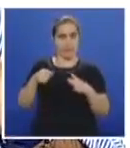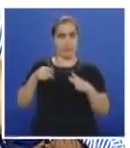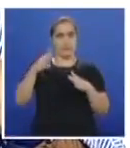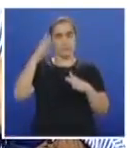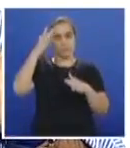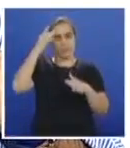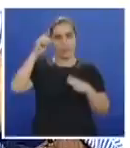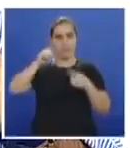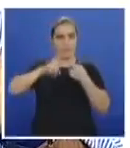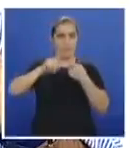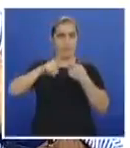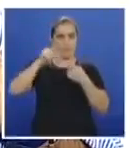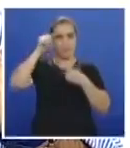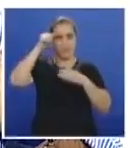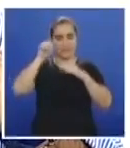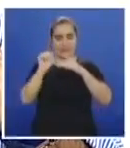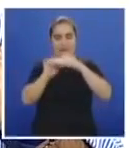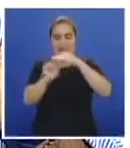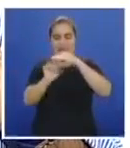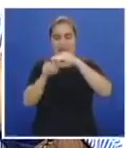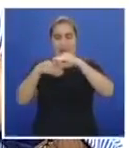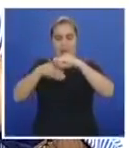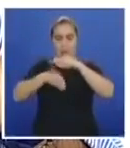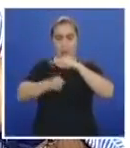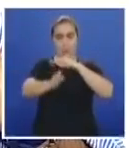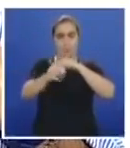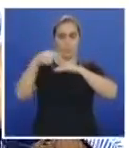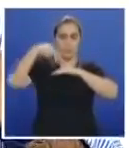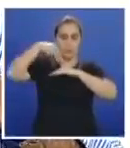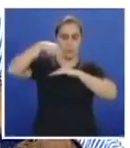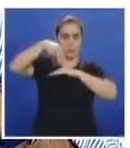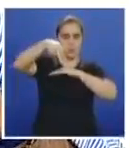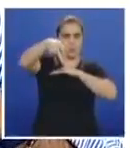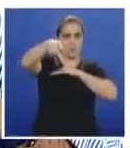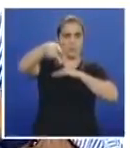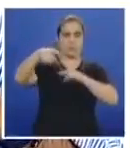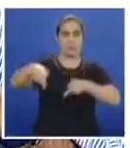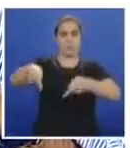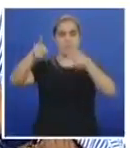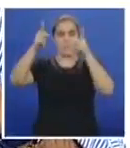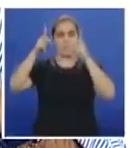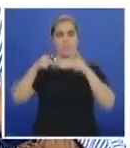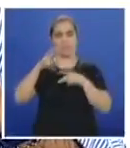boulevard, que quedó excelente, que es todo peatonal, con el puente Ortiz,